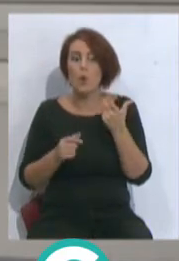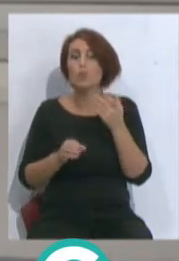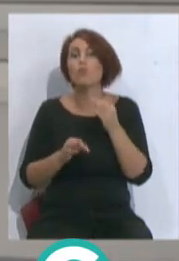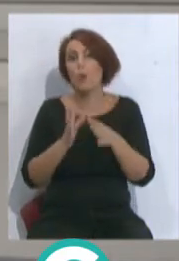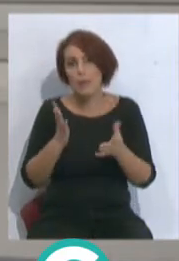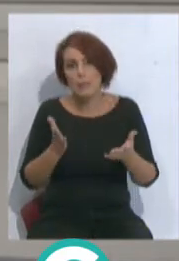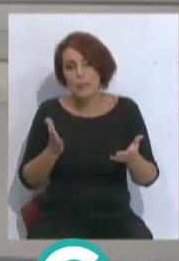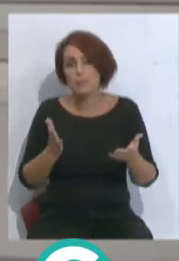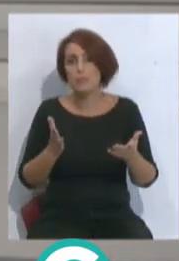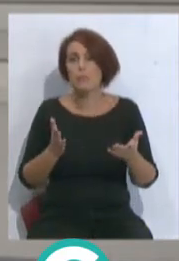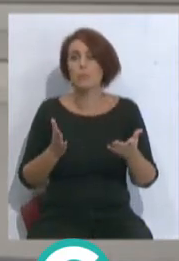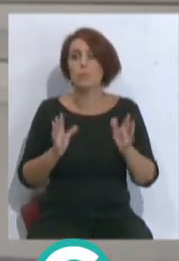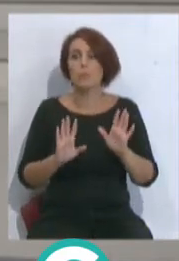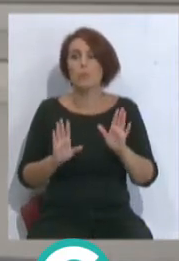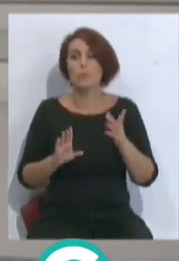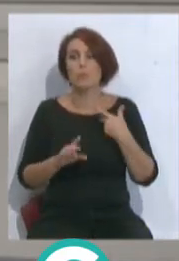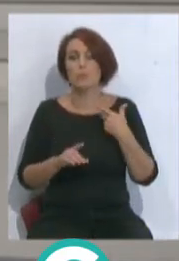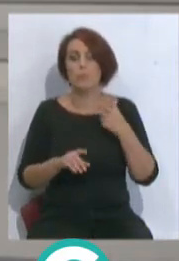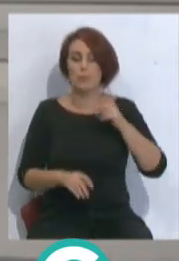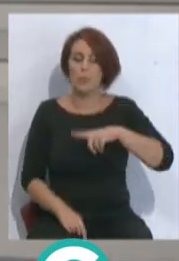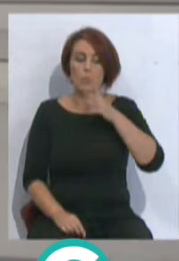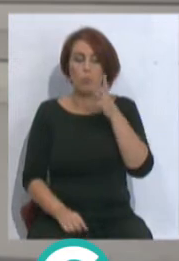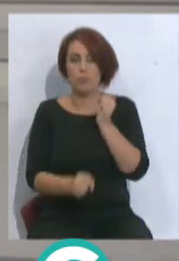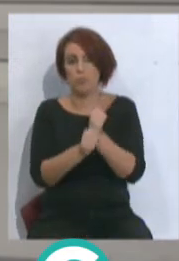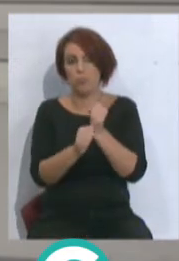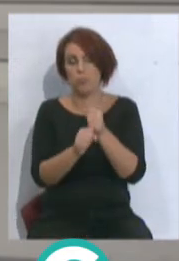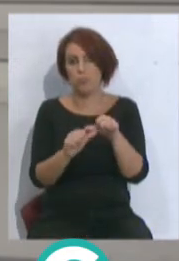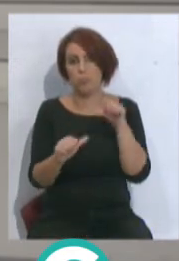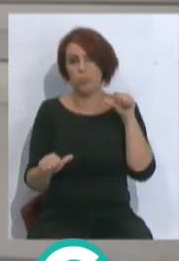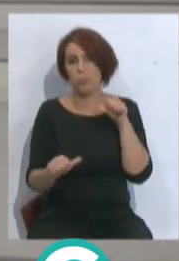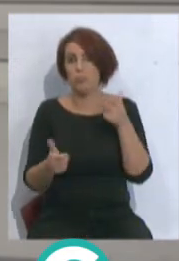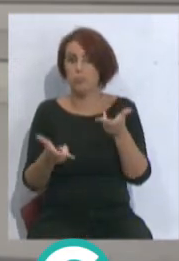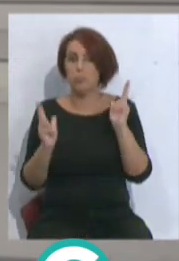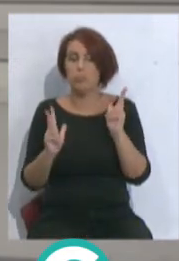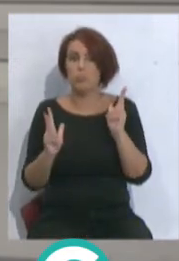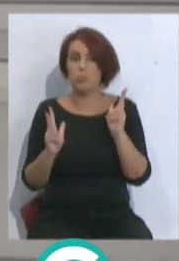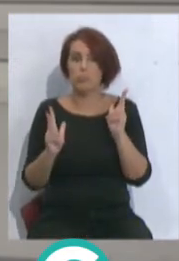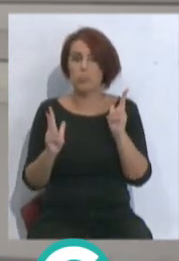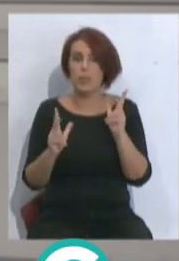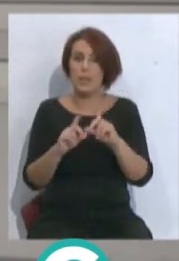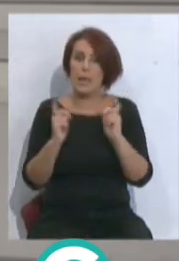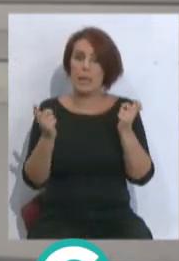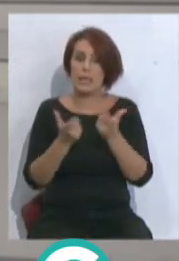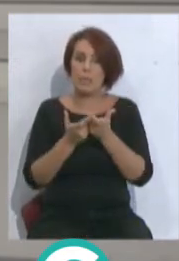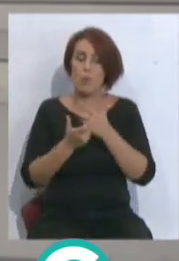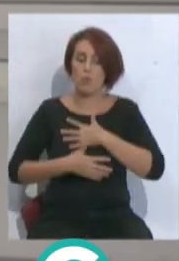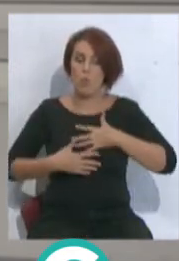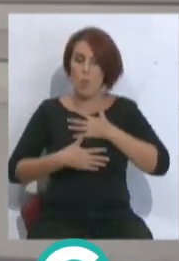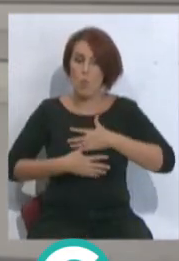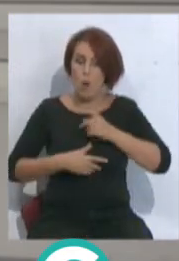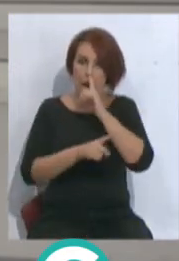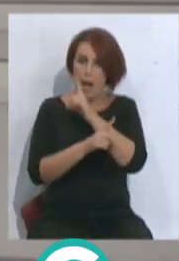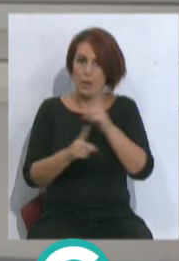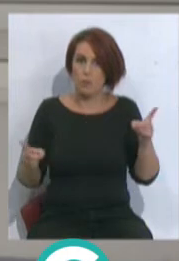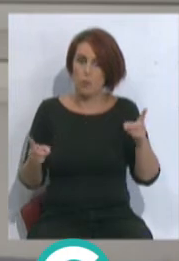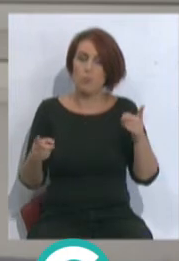suerte, de fortuna, pero en base a trabajo, que permitió que el equipo estuviese cómodo durante todo el año.